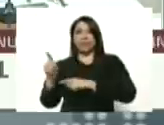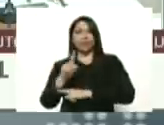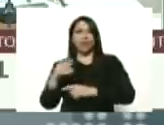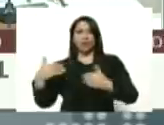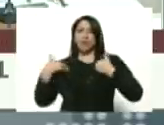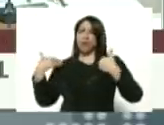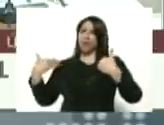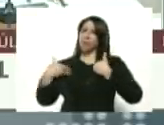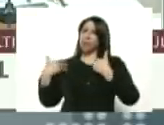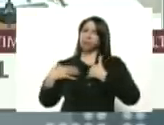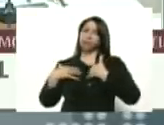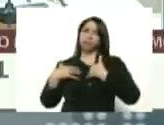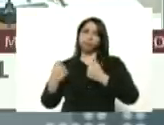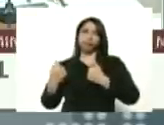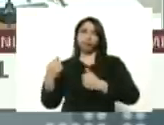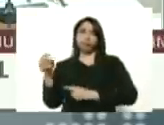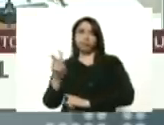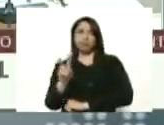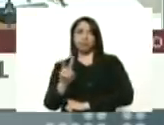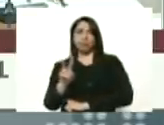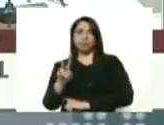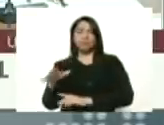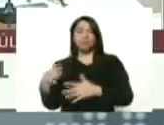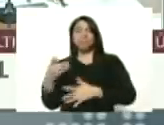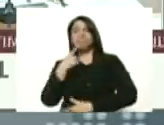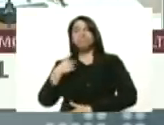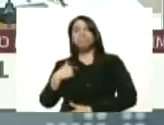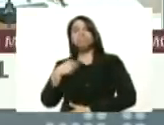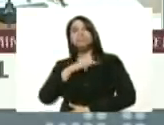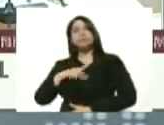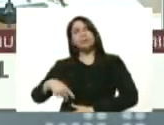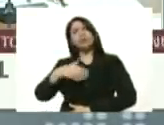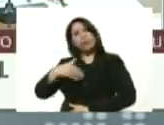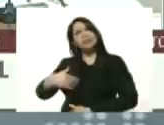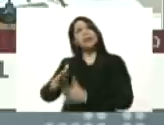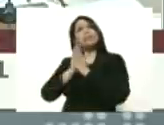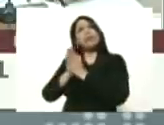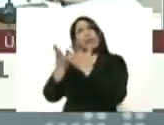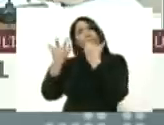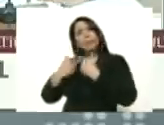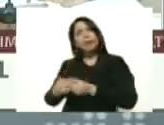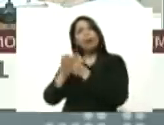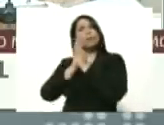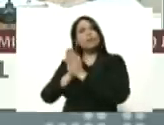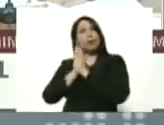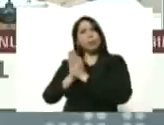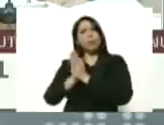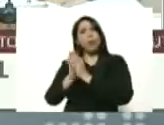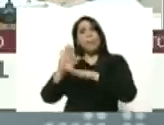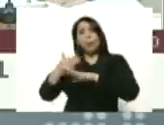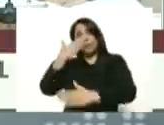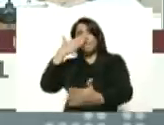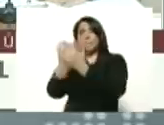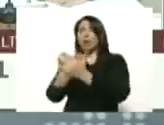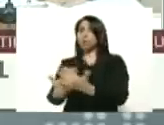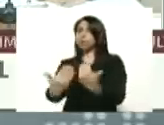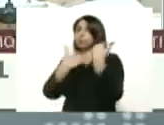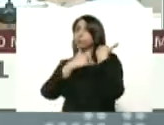dañar la salud de los venezolanos ¿qué me dice la vicepresidenta? yo quisiera que me hiciera un comentario porque haya estado al frente